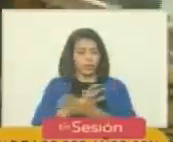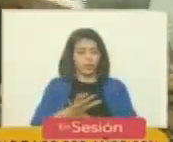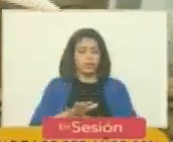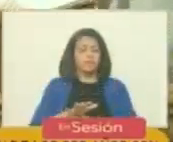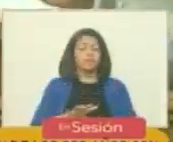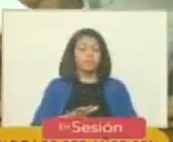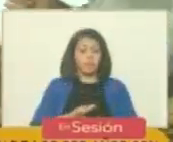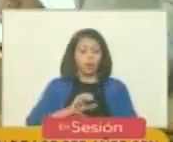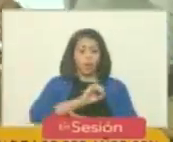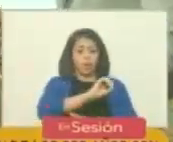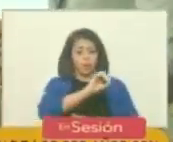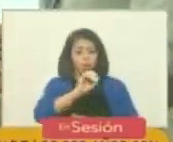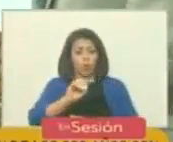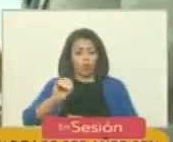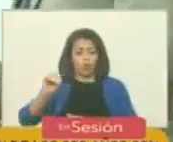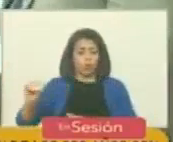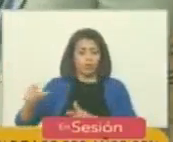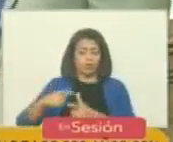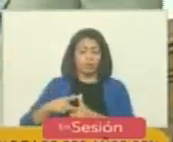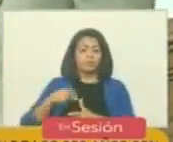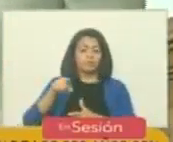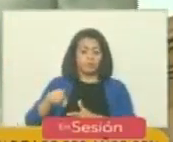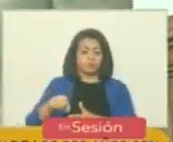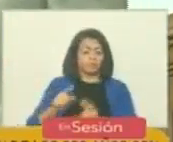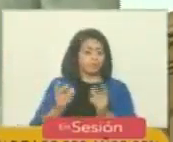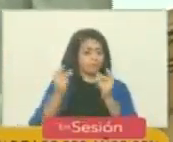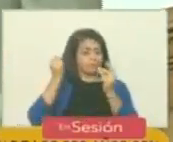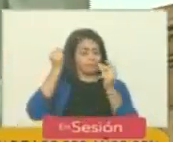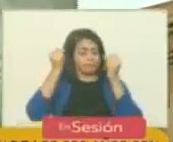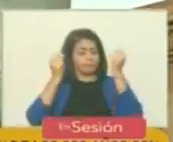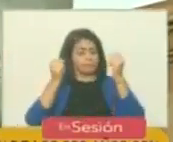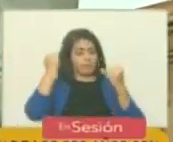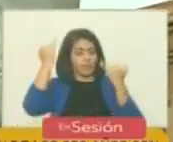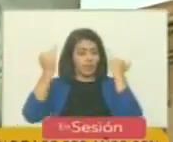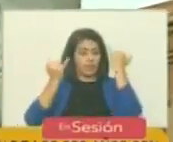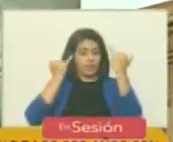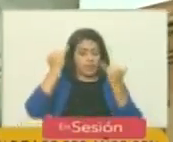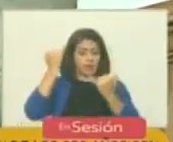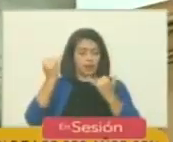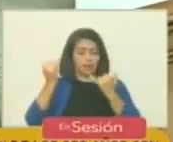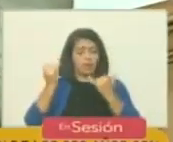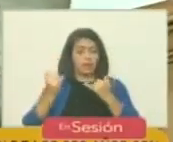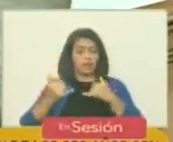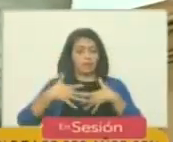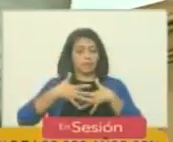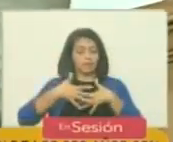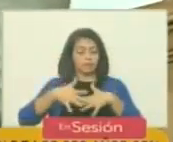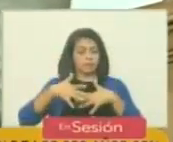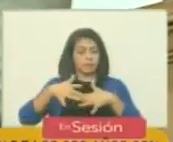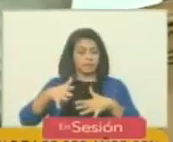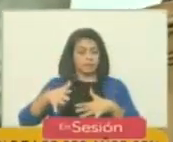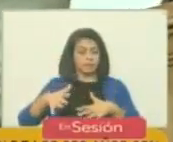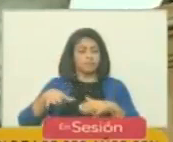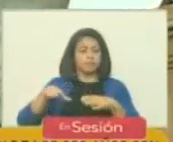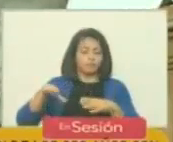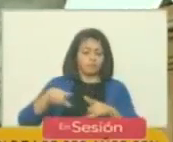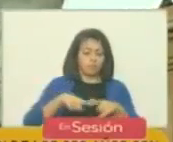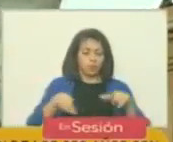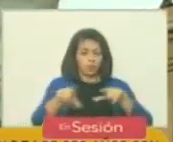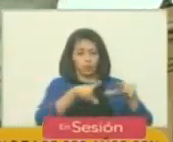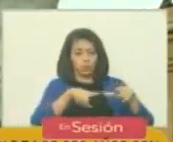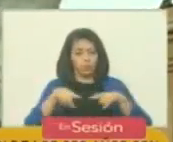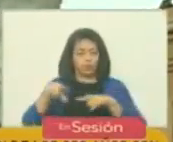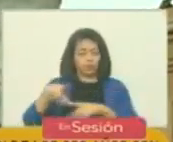vuelta al Orinoco, un noble chispazo de imaginación. La marcha a través de los Andes, una hazaña